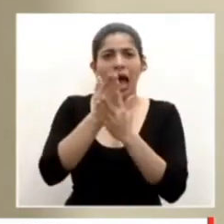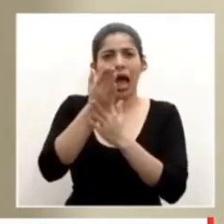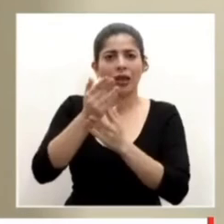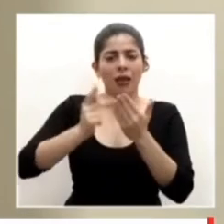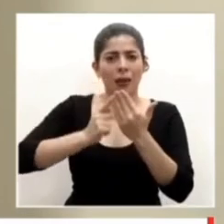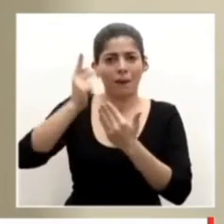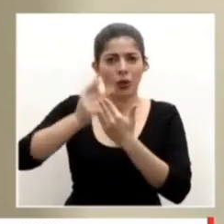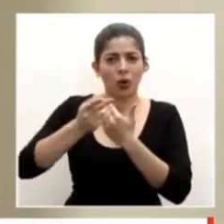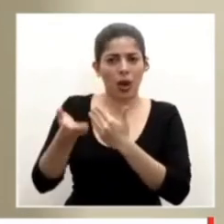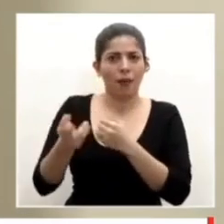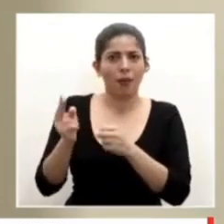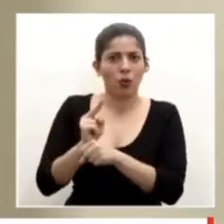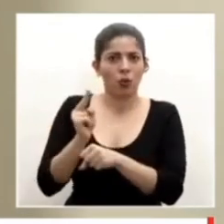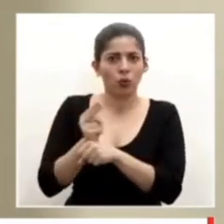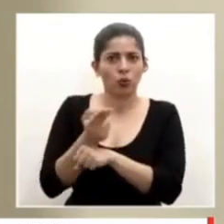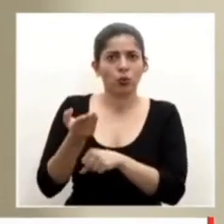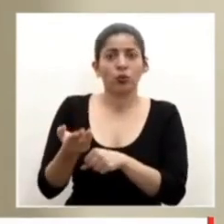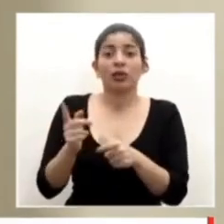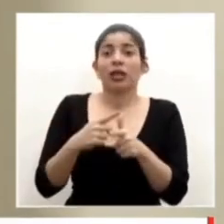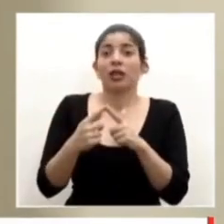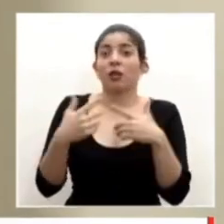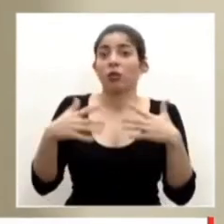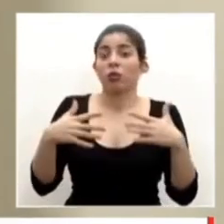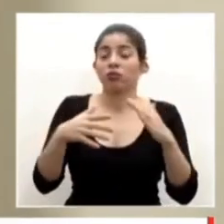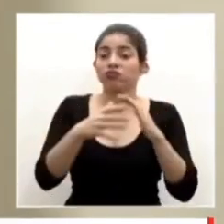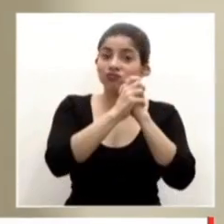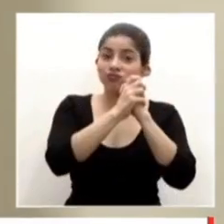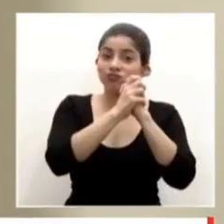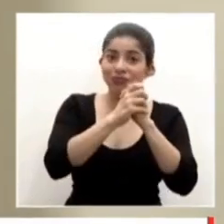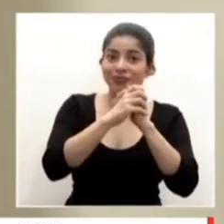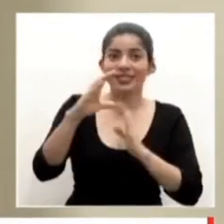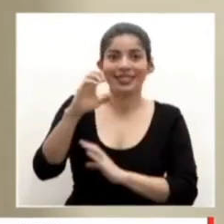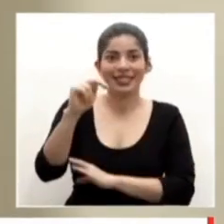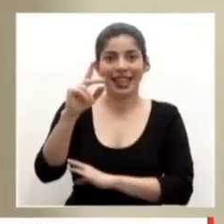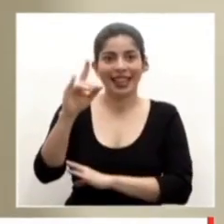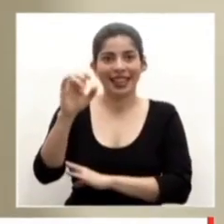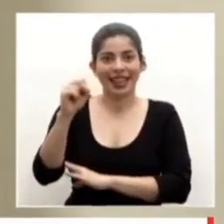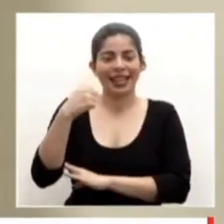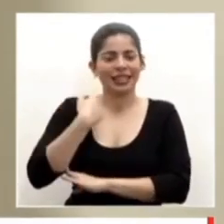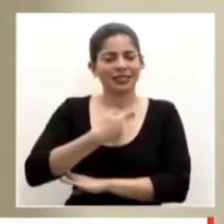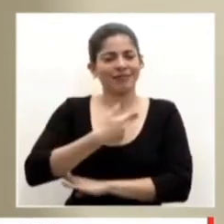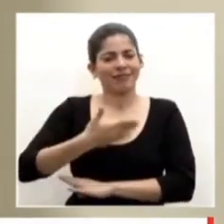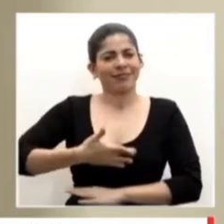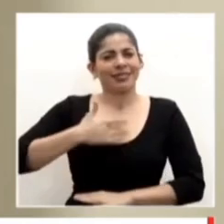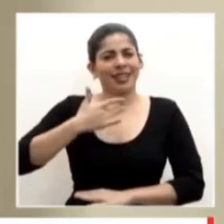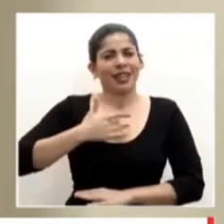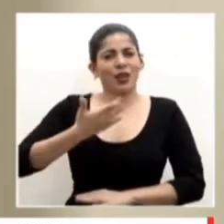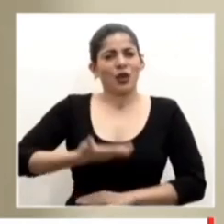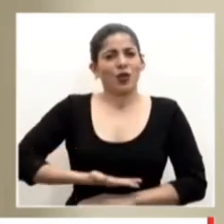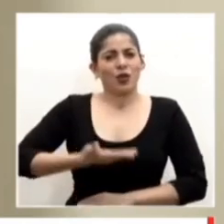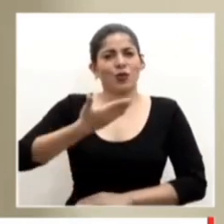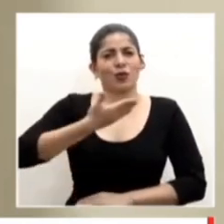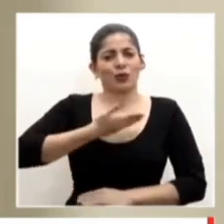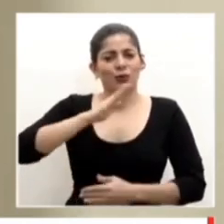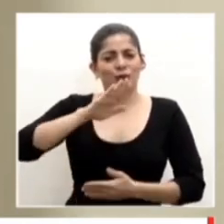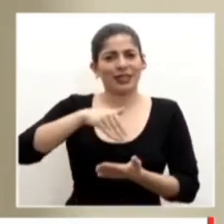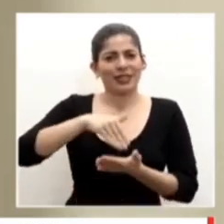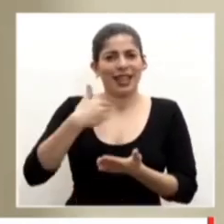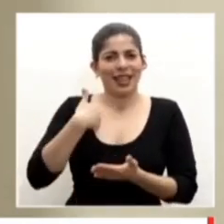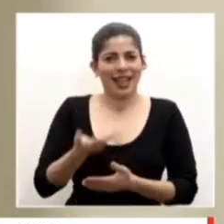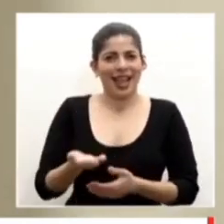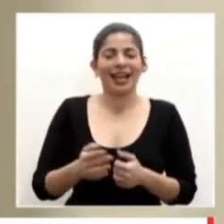este programa. Así que, felicidades al CENDEIS, y nos sentimos muy orgullosos de este centro que tenemos.